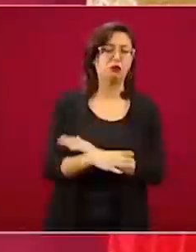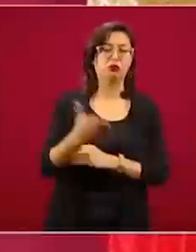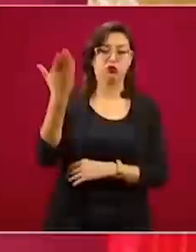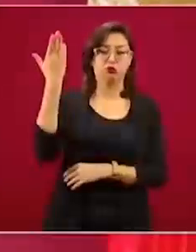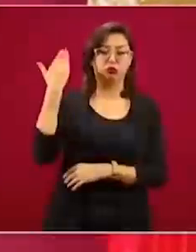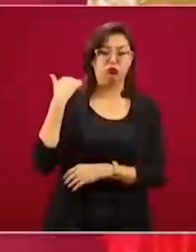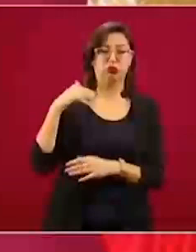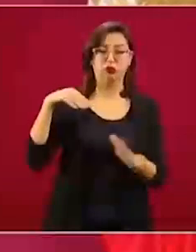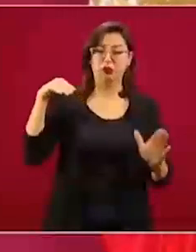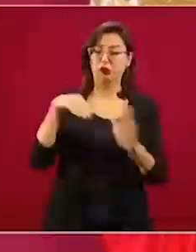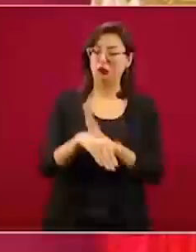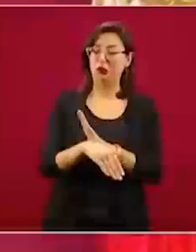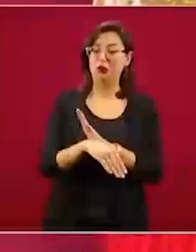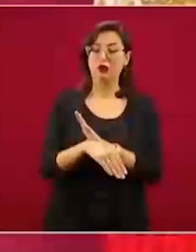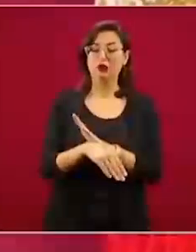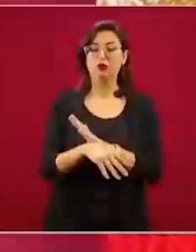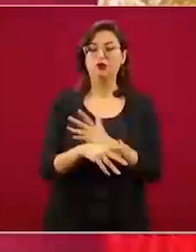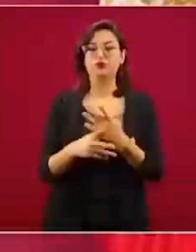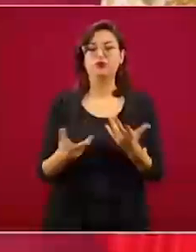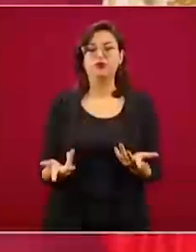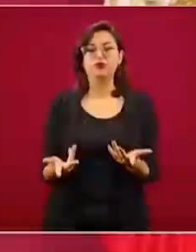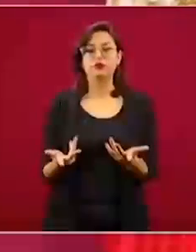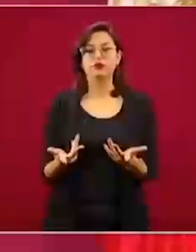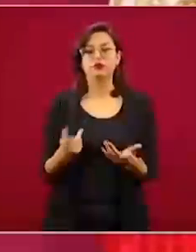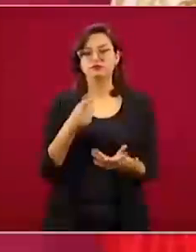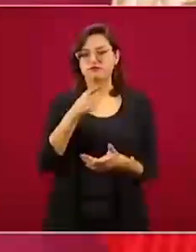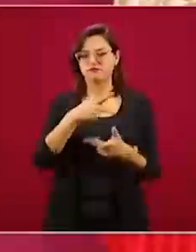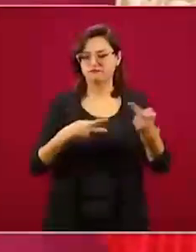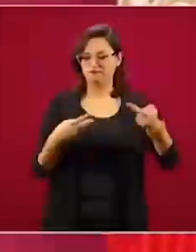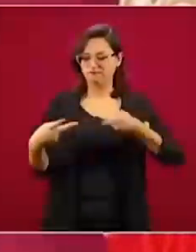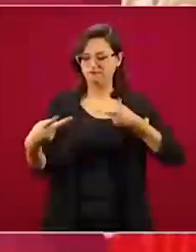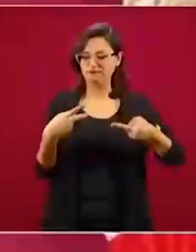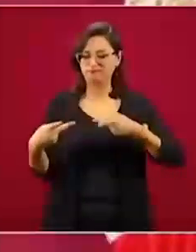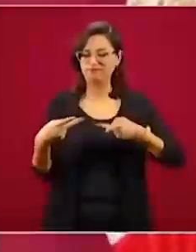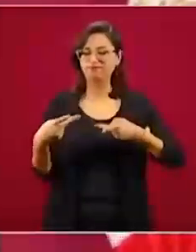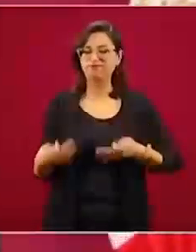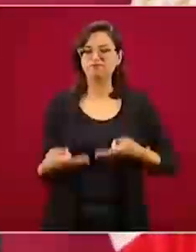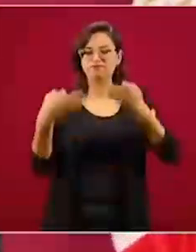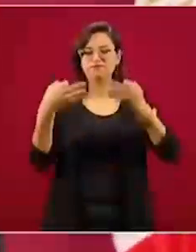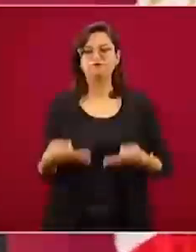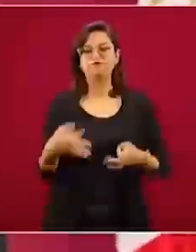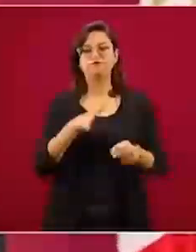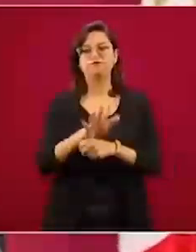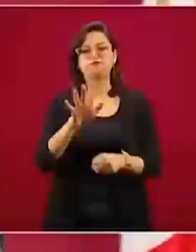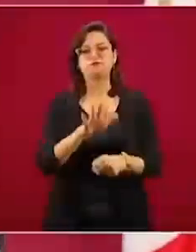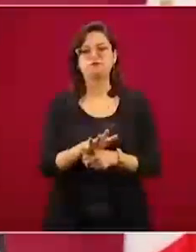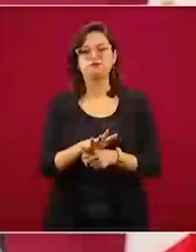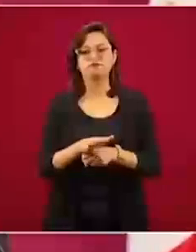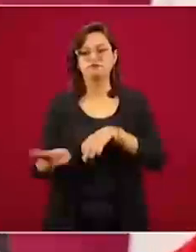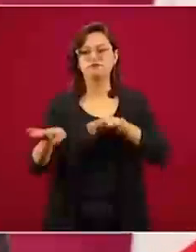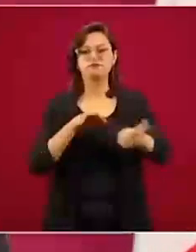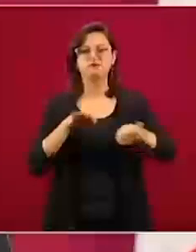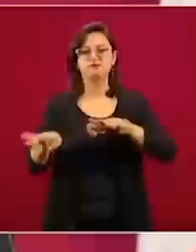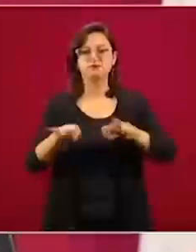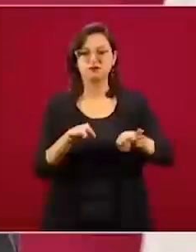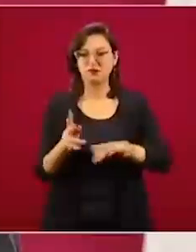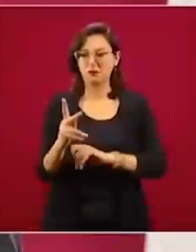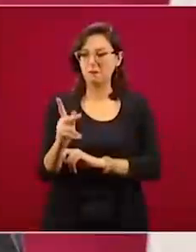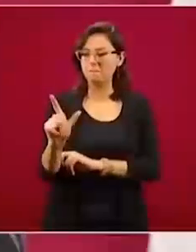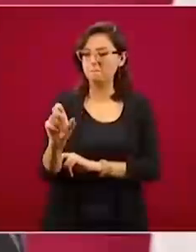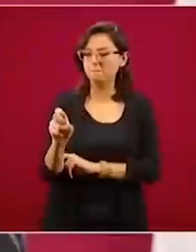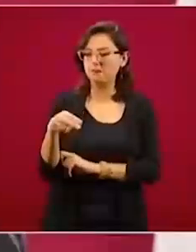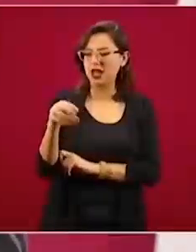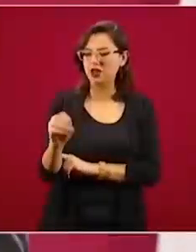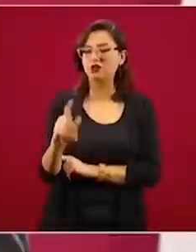Era empleo pleno, así le llamaron, o sea, todos a